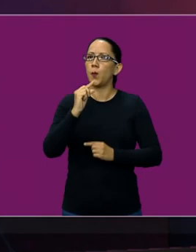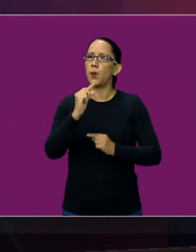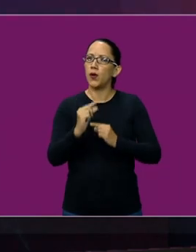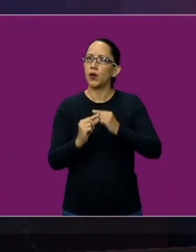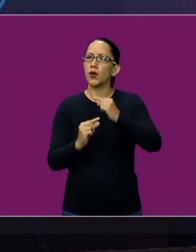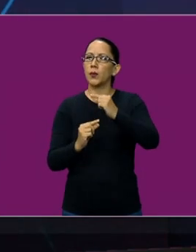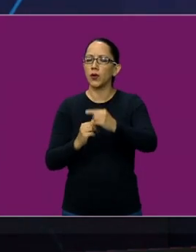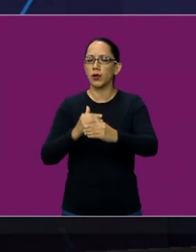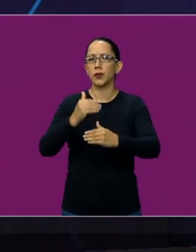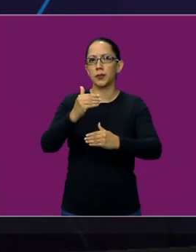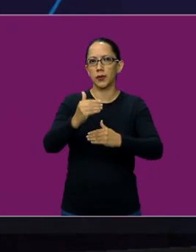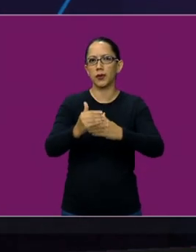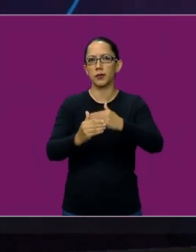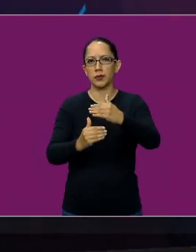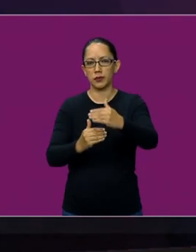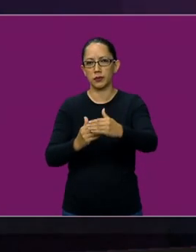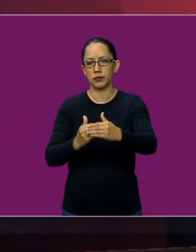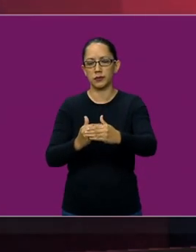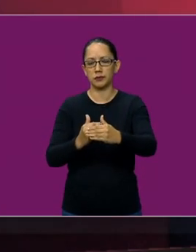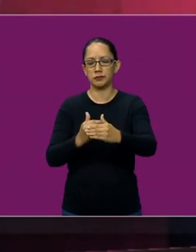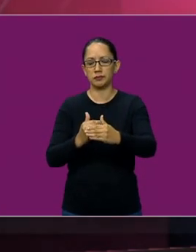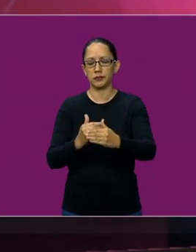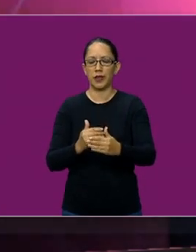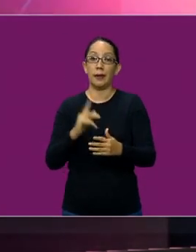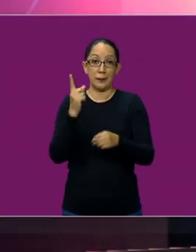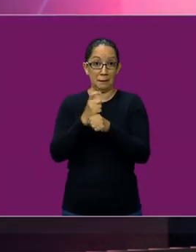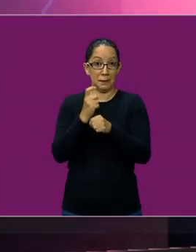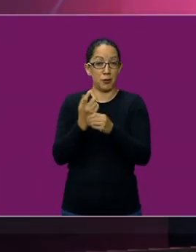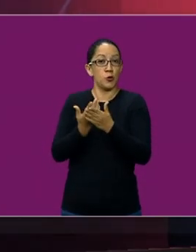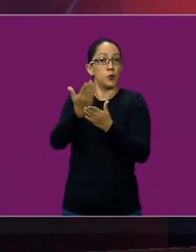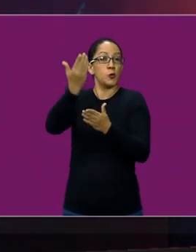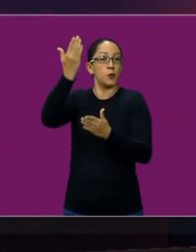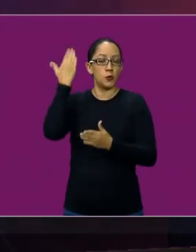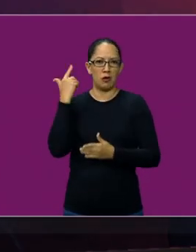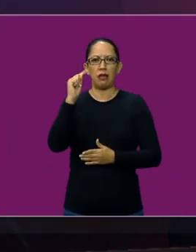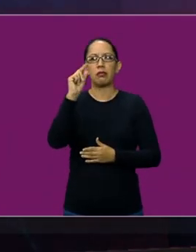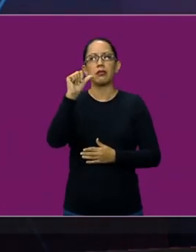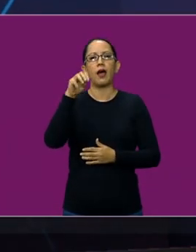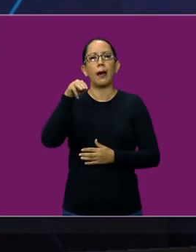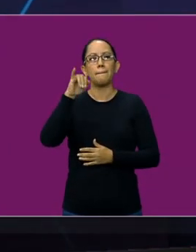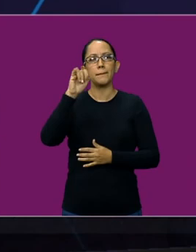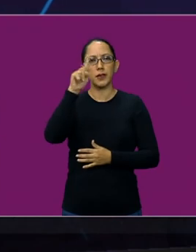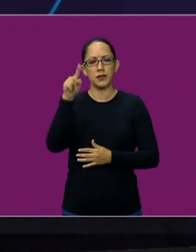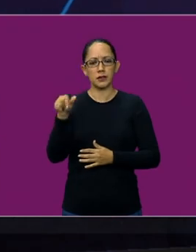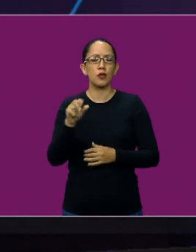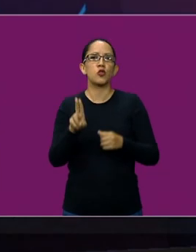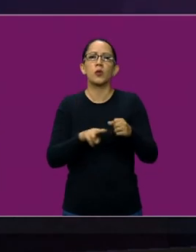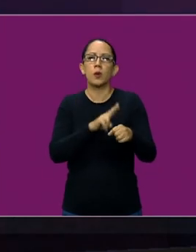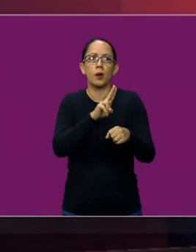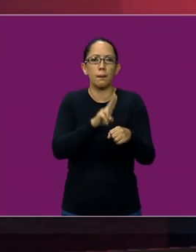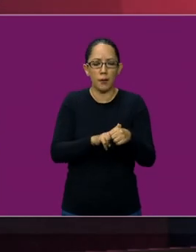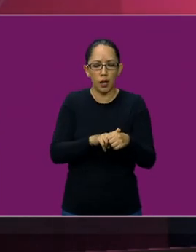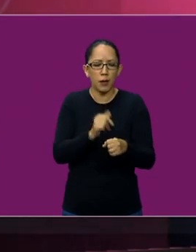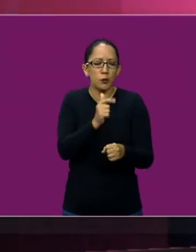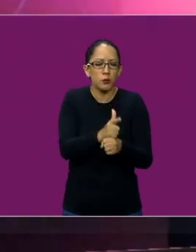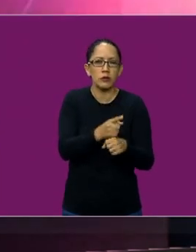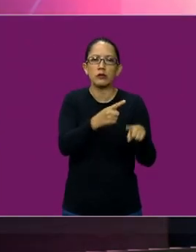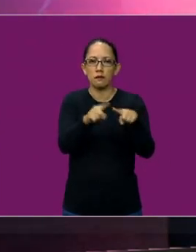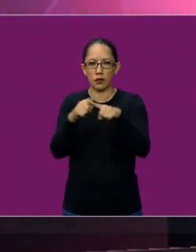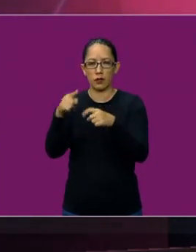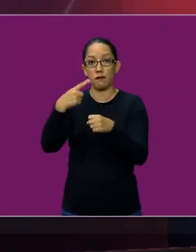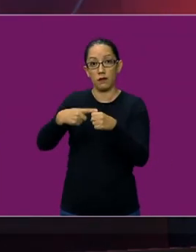implementan el tamiz auditivo. ¿Esto a qué se debe? Al número de niños que se ha detectado